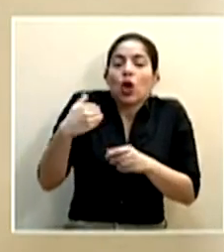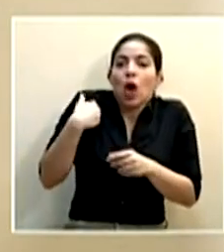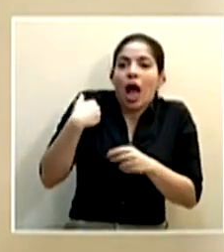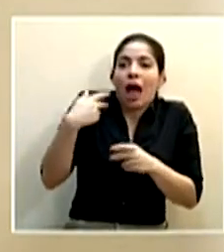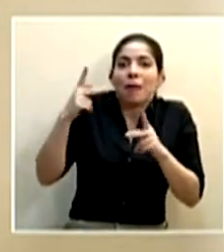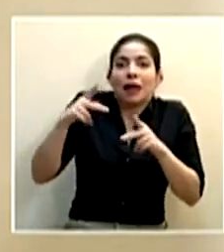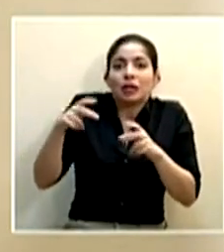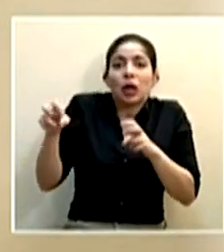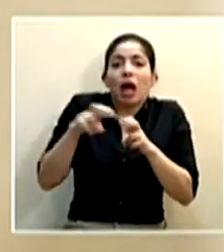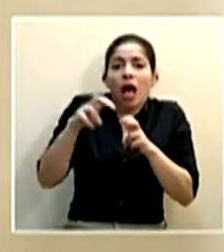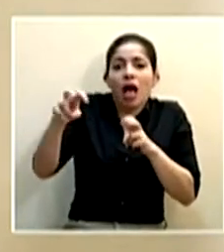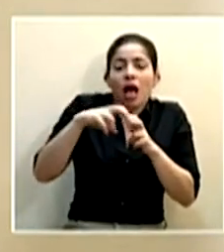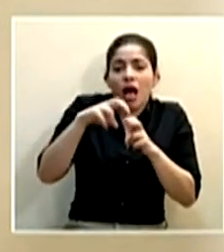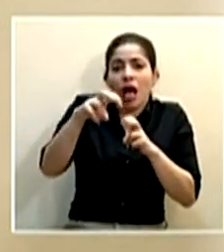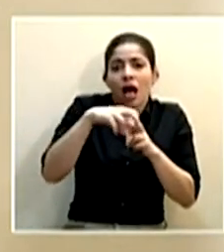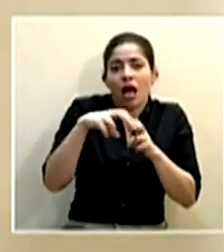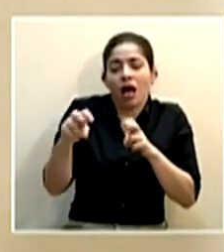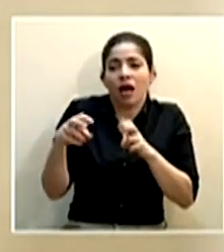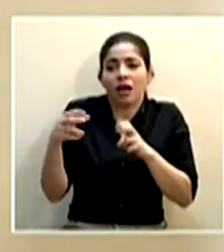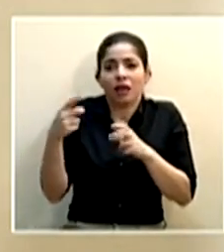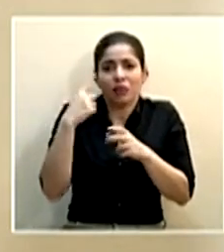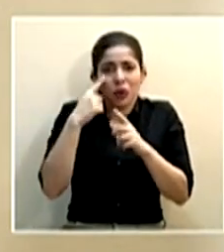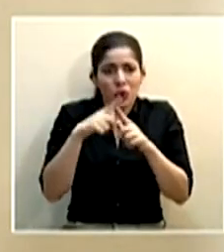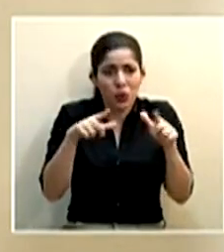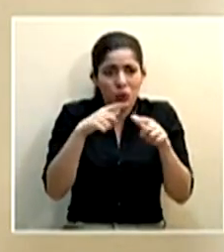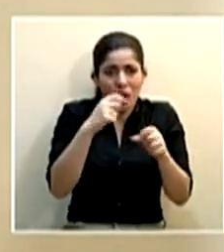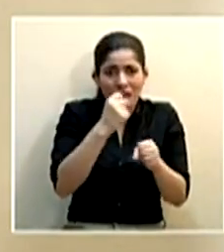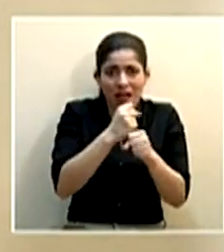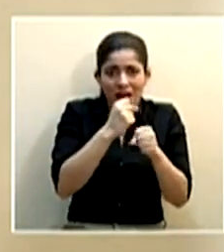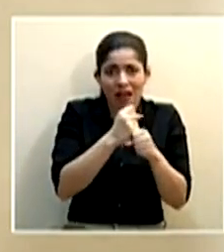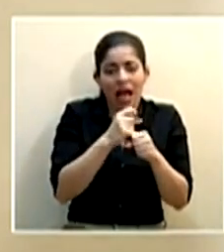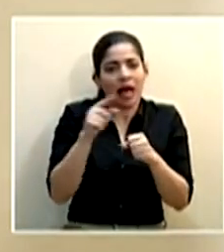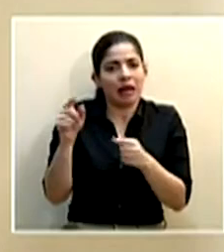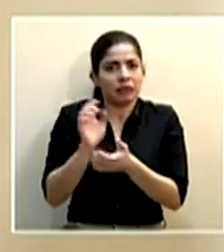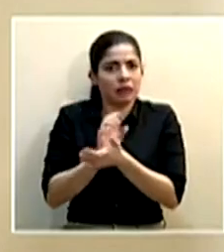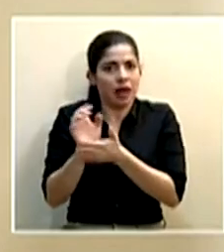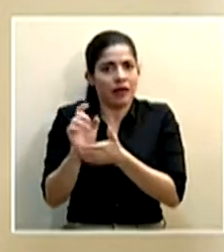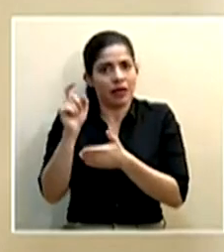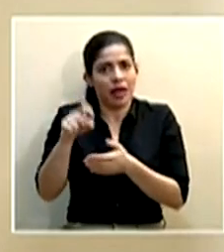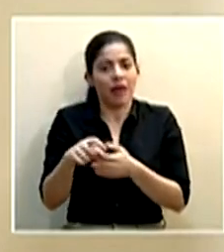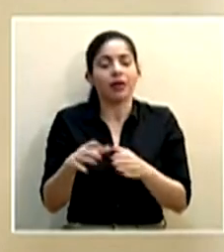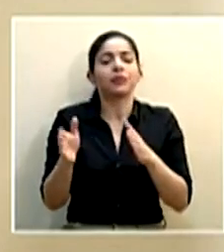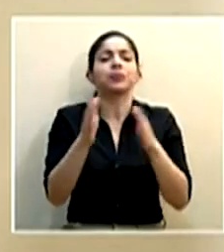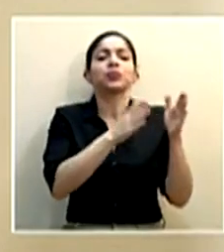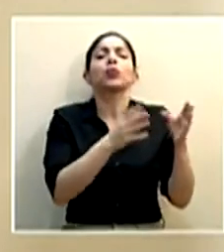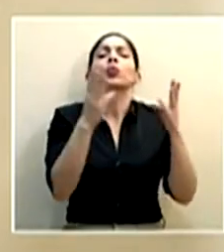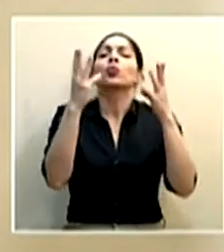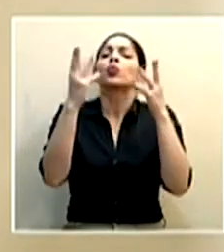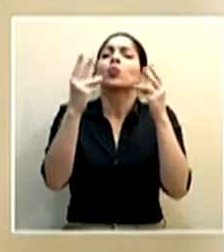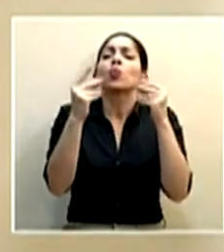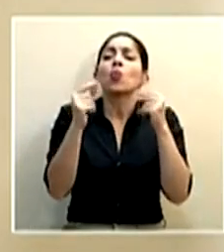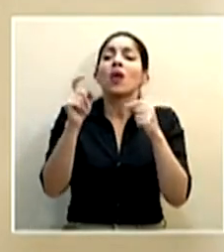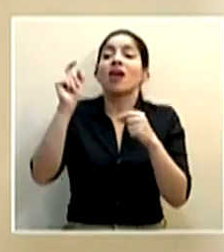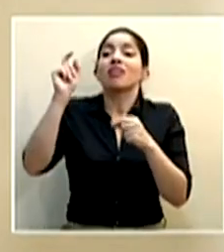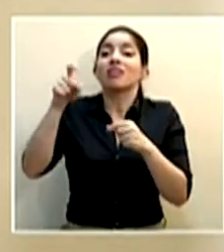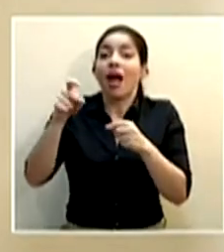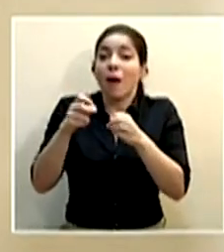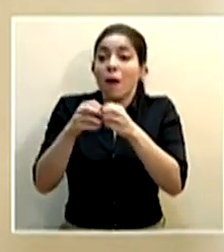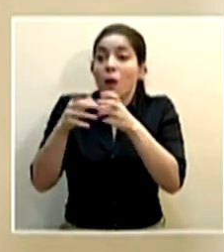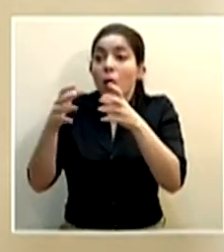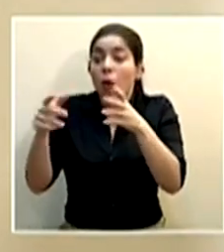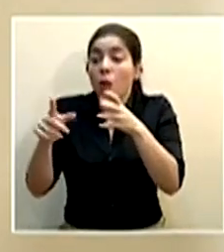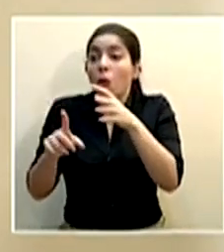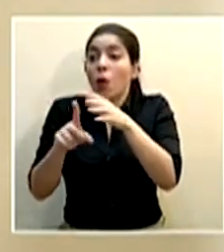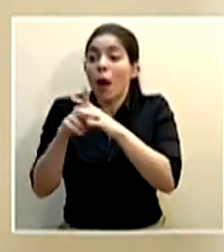traslado de las personas presencialmente a los lugares de trabajo. Con respecto a qué cantidad de casos tendríamos que tener para dar marcha